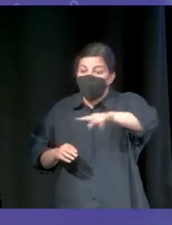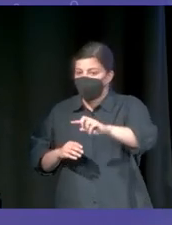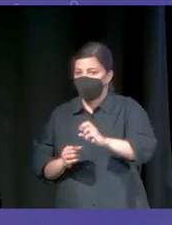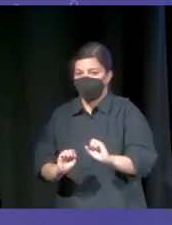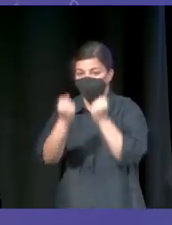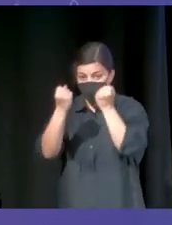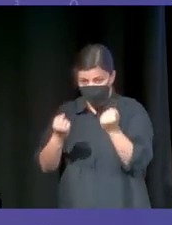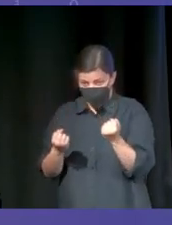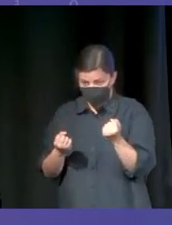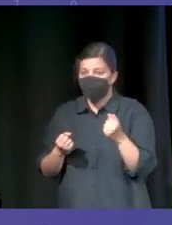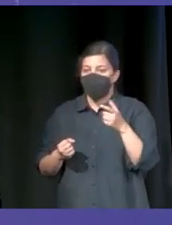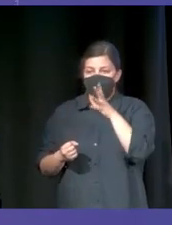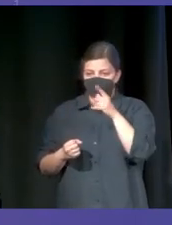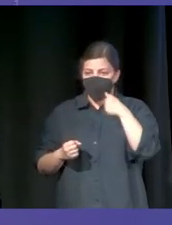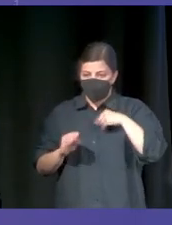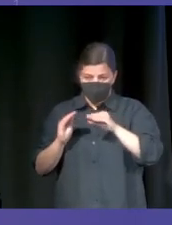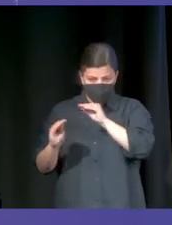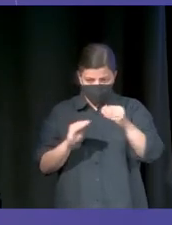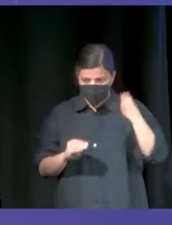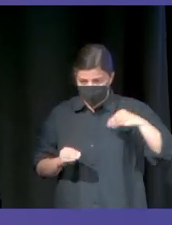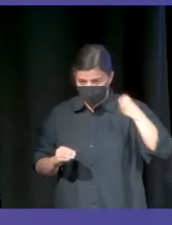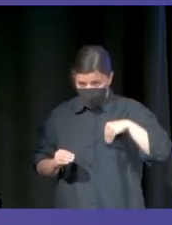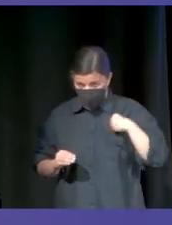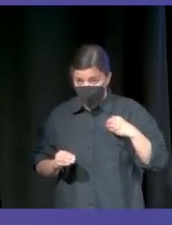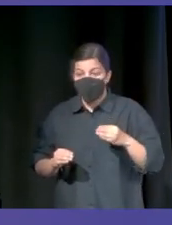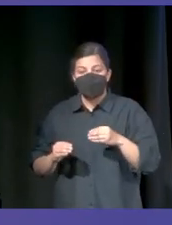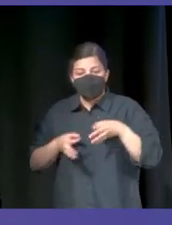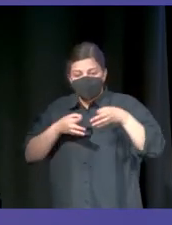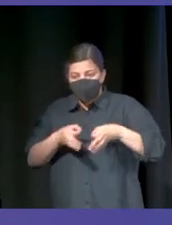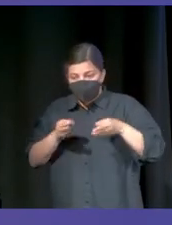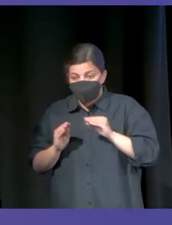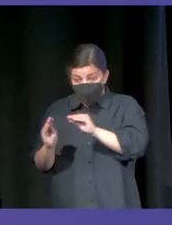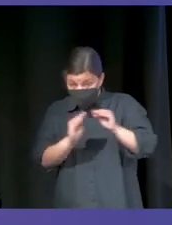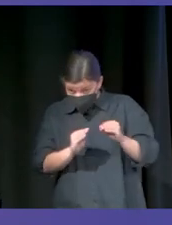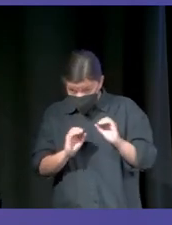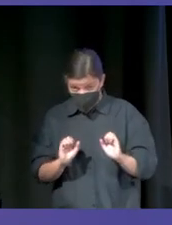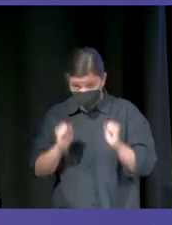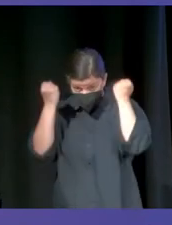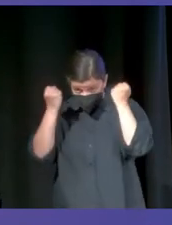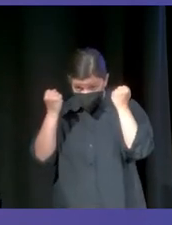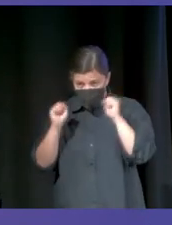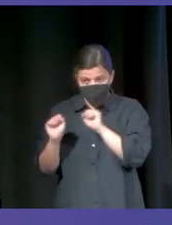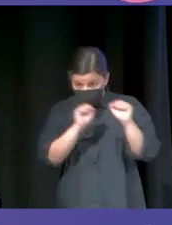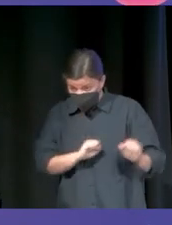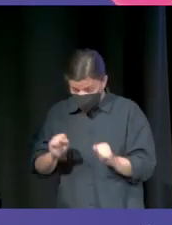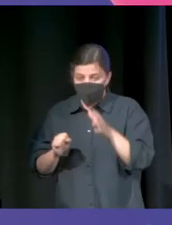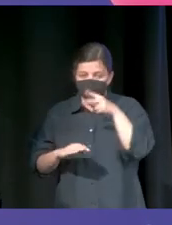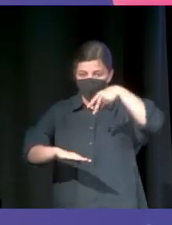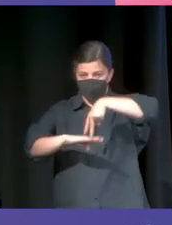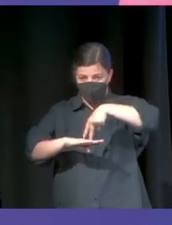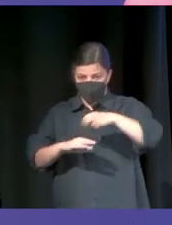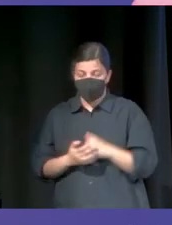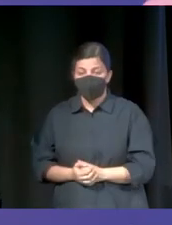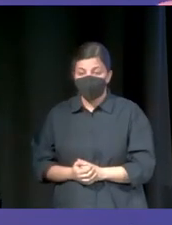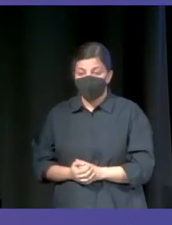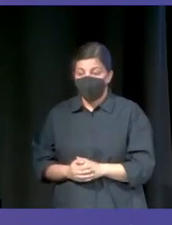Ahora es la misma pregunta. Los que votéis, que elegiríais el coche que siempre proteja a los vuestros primero, que os pongáis de pie cuando yo lo diga. Los que